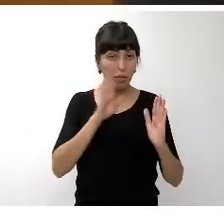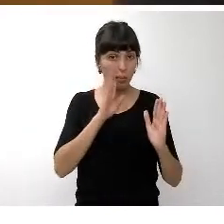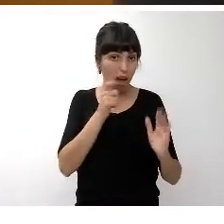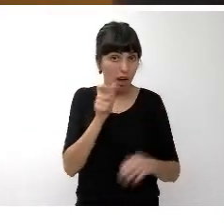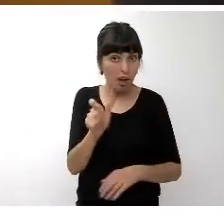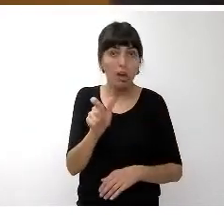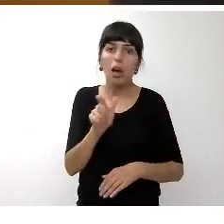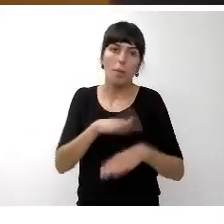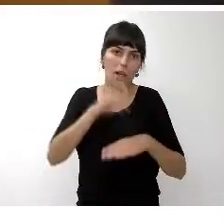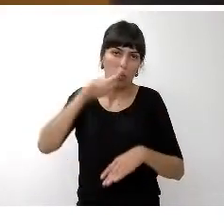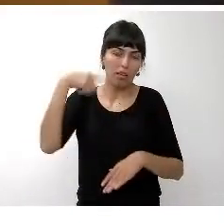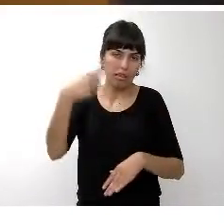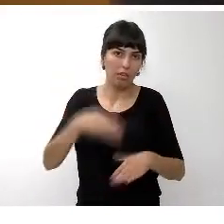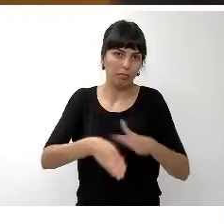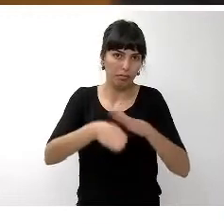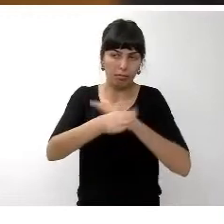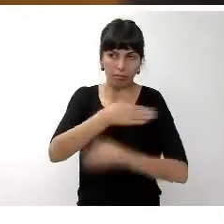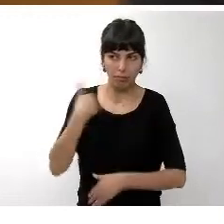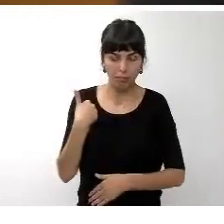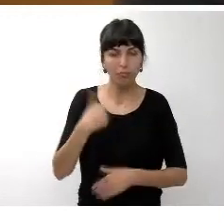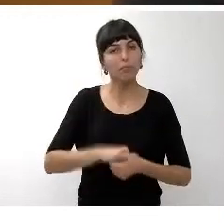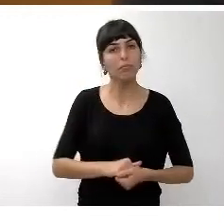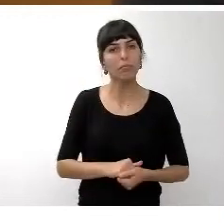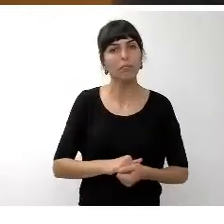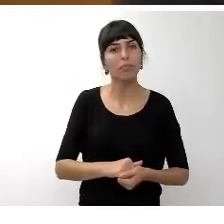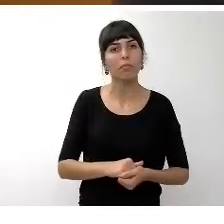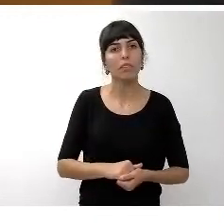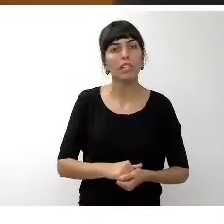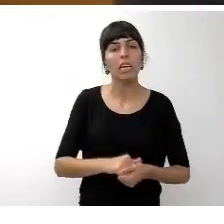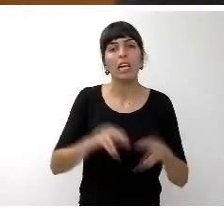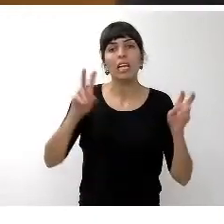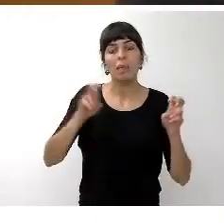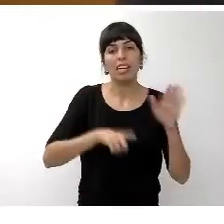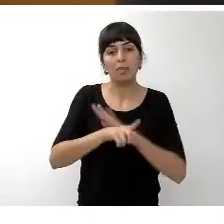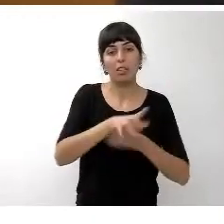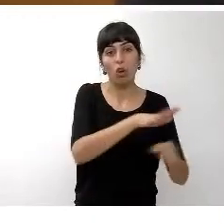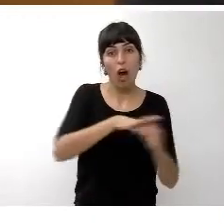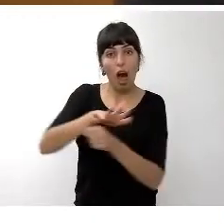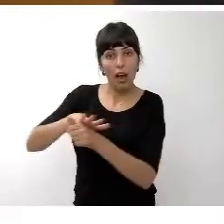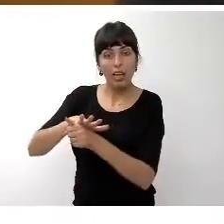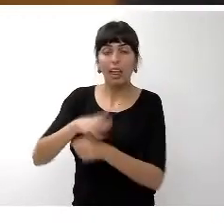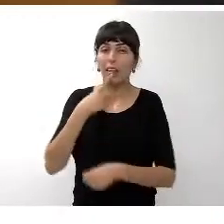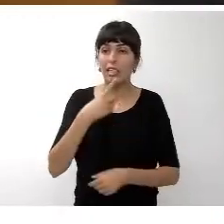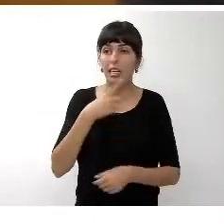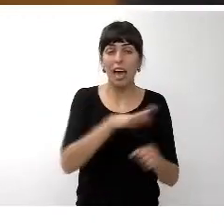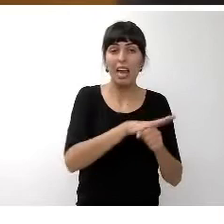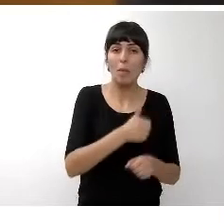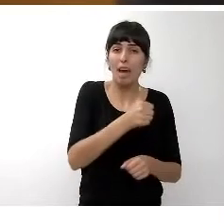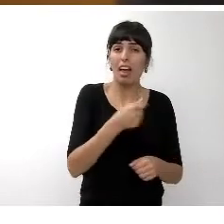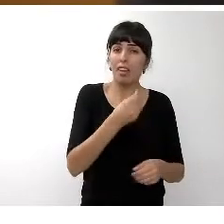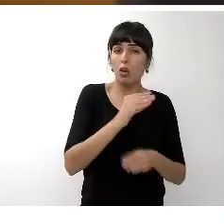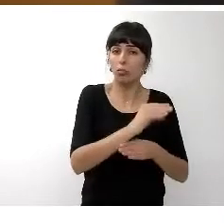línea que antes he manifestado en lo que concierne al crecimiento por áreas manifestar que el área que mayora recursos va a manejar